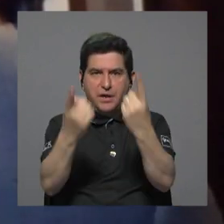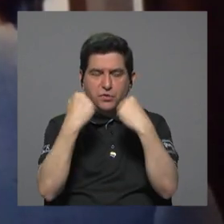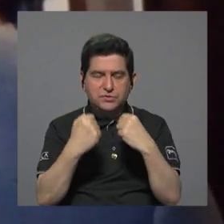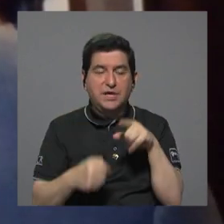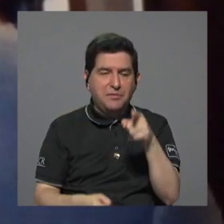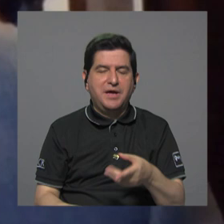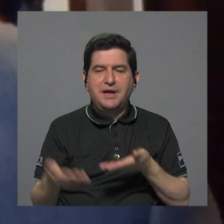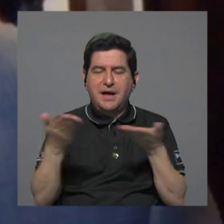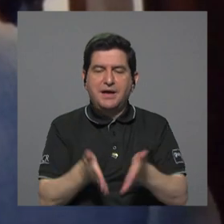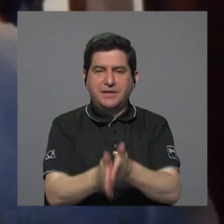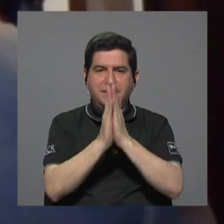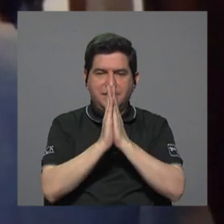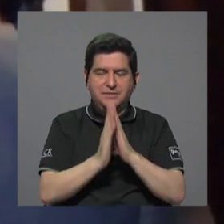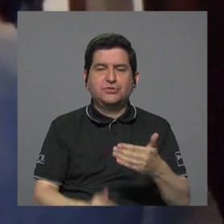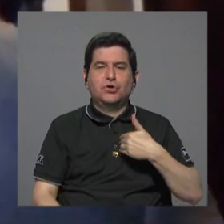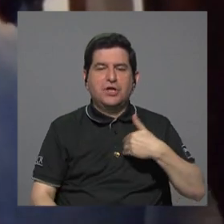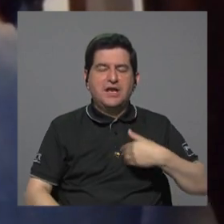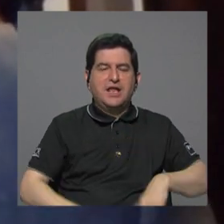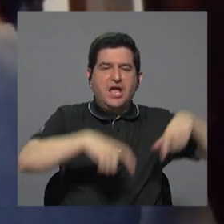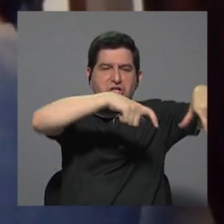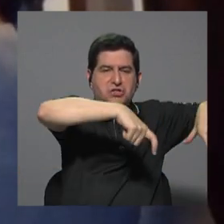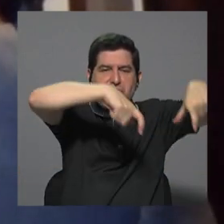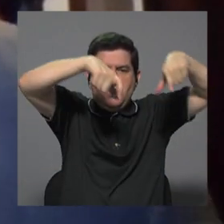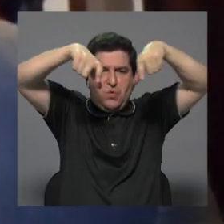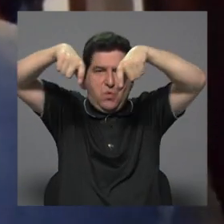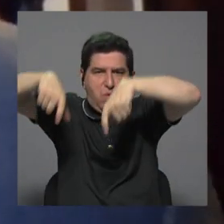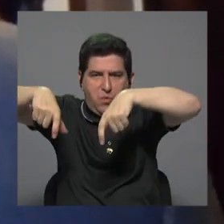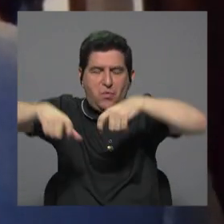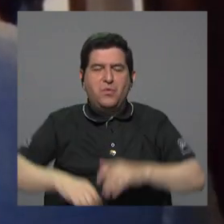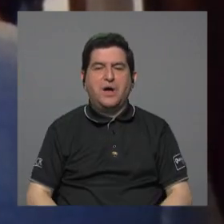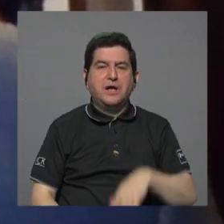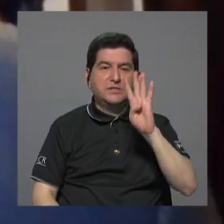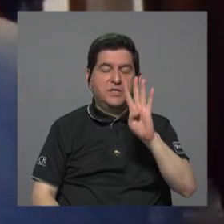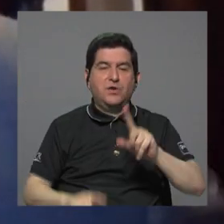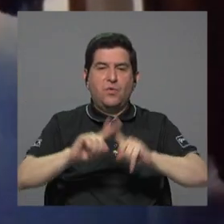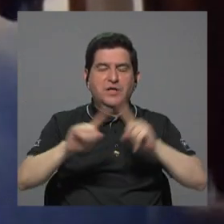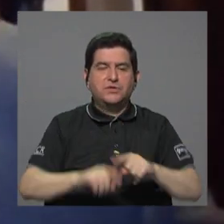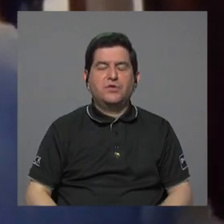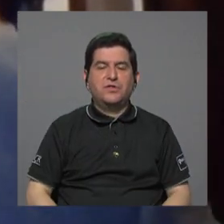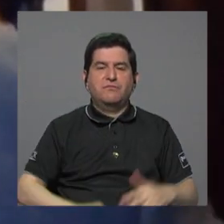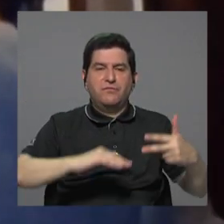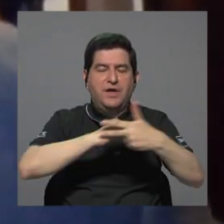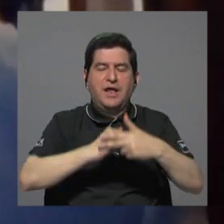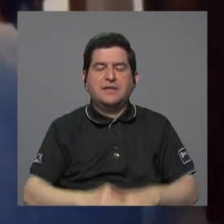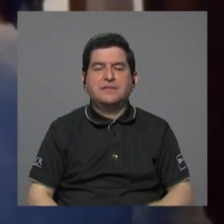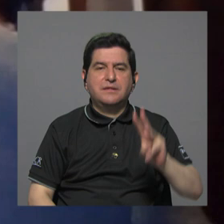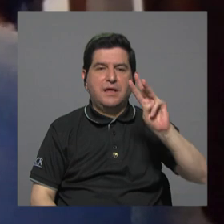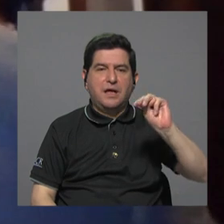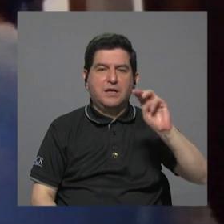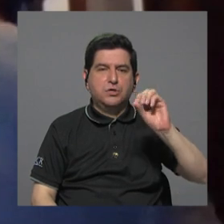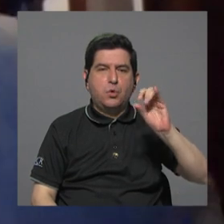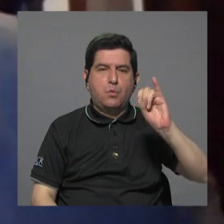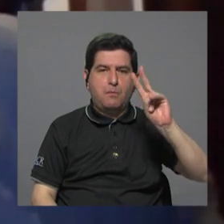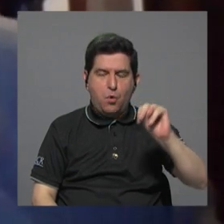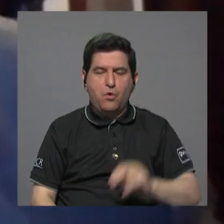esos servicios teniendo Japdeva grúas existentes y cuatro terminales en Moín que están